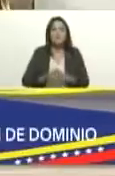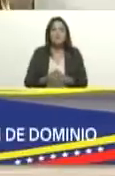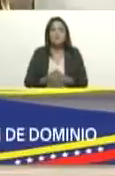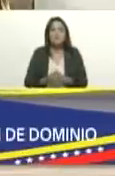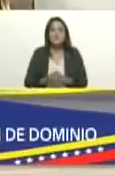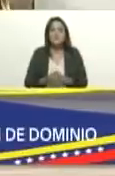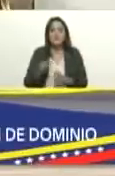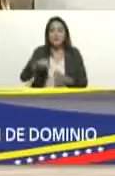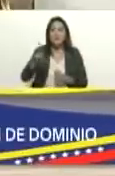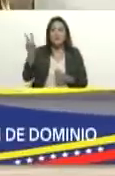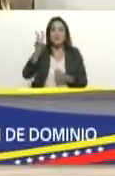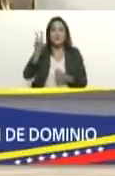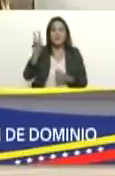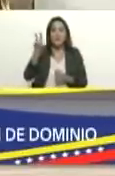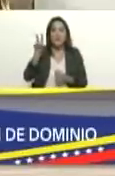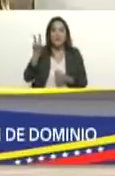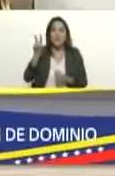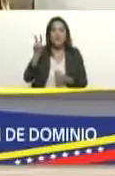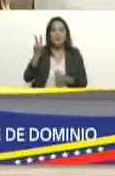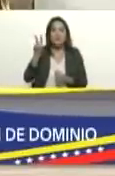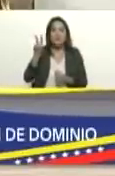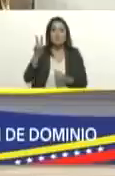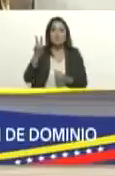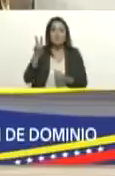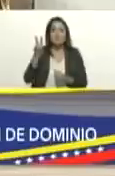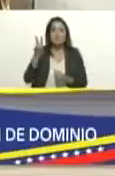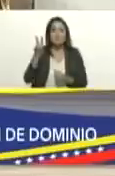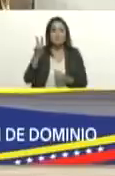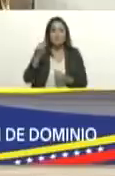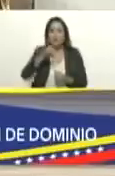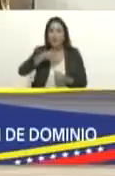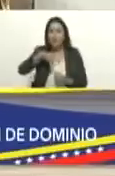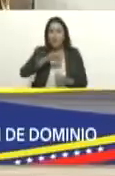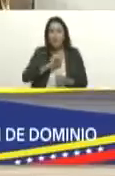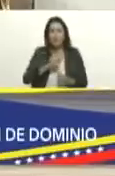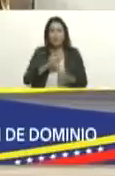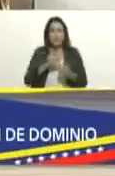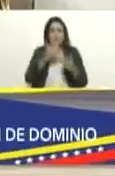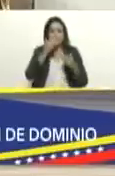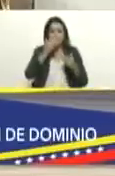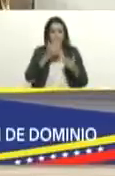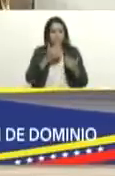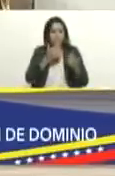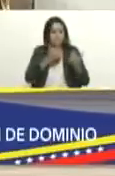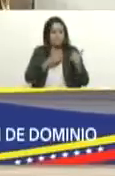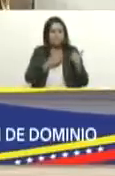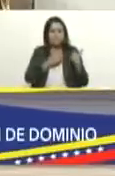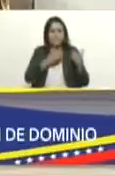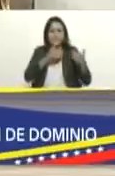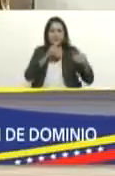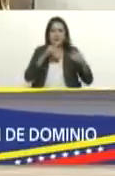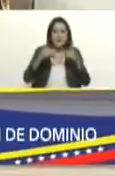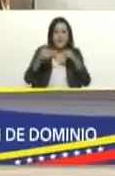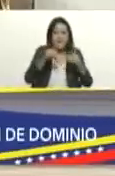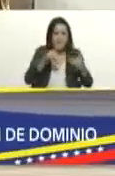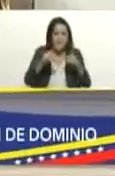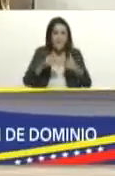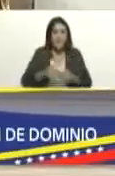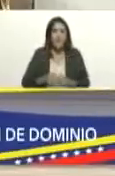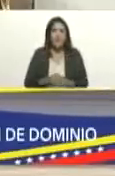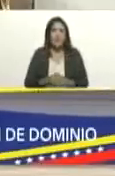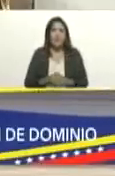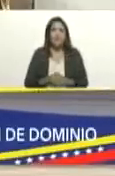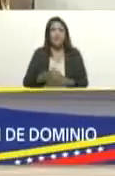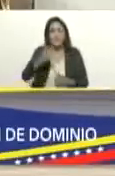dignos acto exigente en la moralidad pública en la moralidad republicana fíjate yo estaba